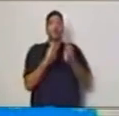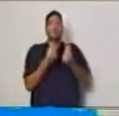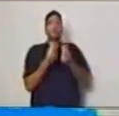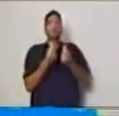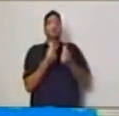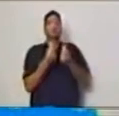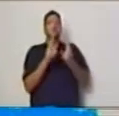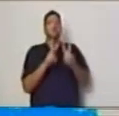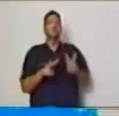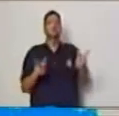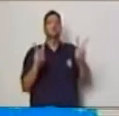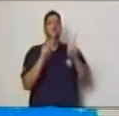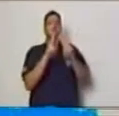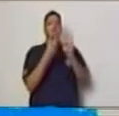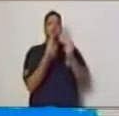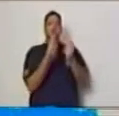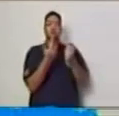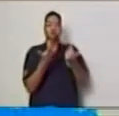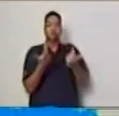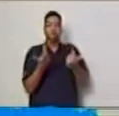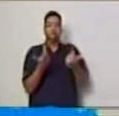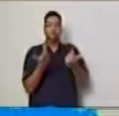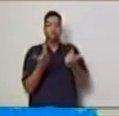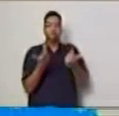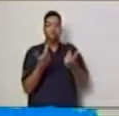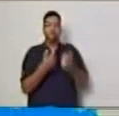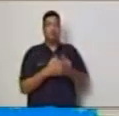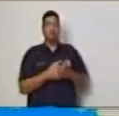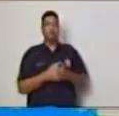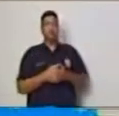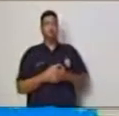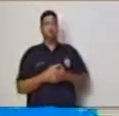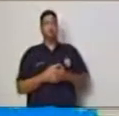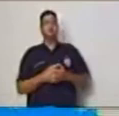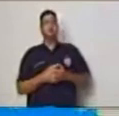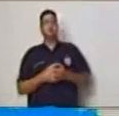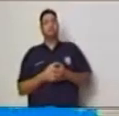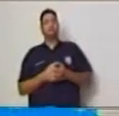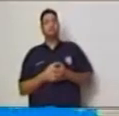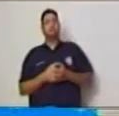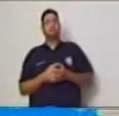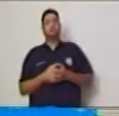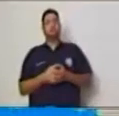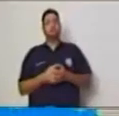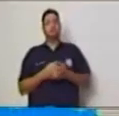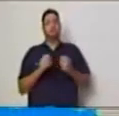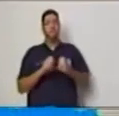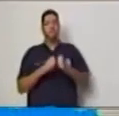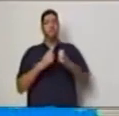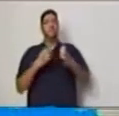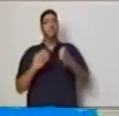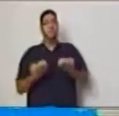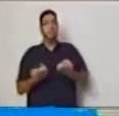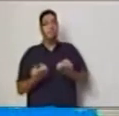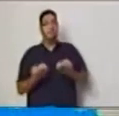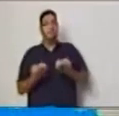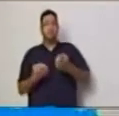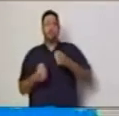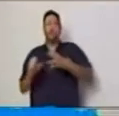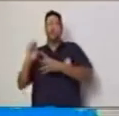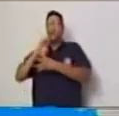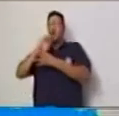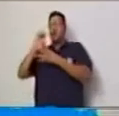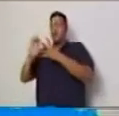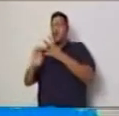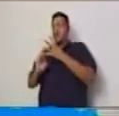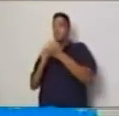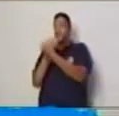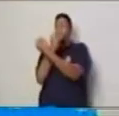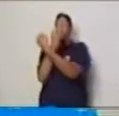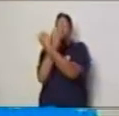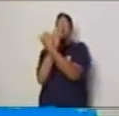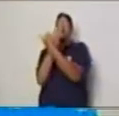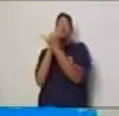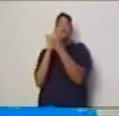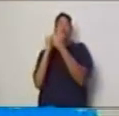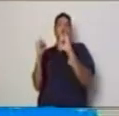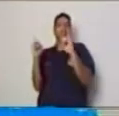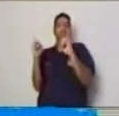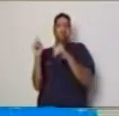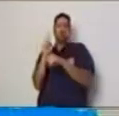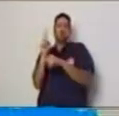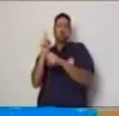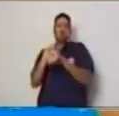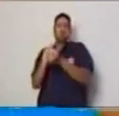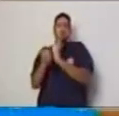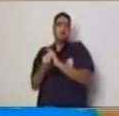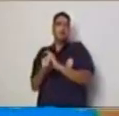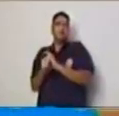que se van a pagar por cada una de las docenas y la variable independiente la que no va a variar la que no tiene